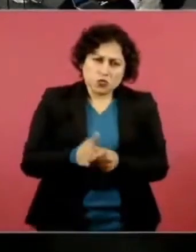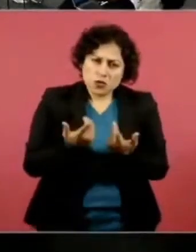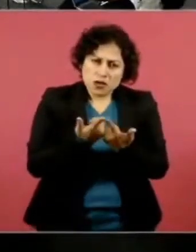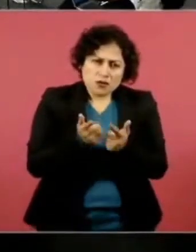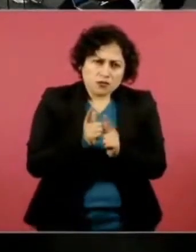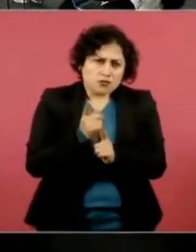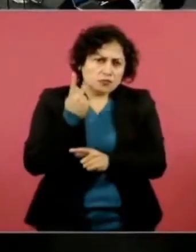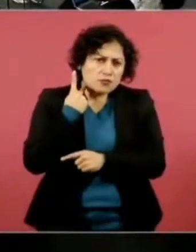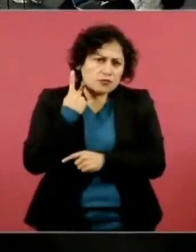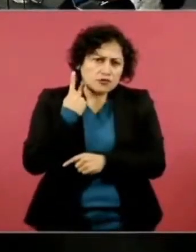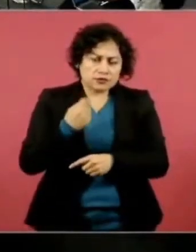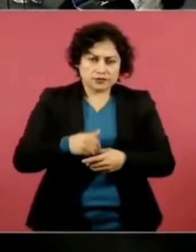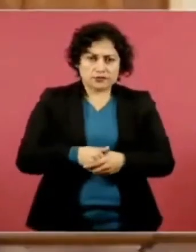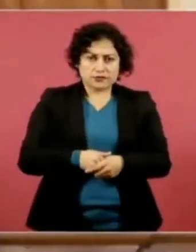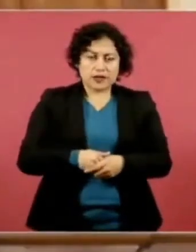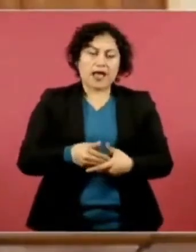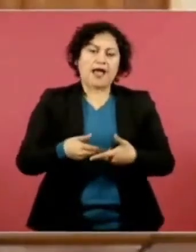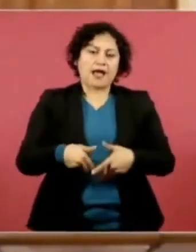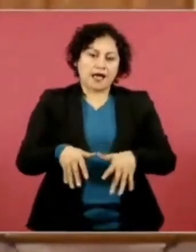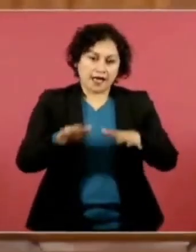Pues, de Morena. Ah,